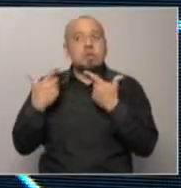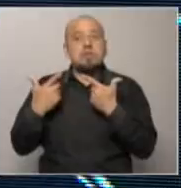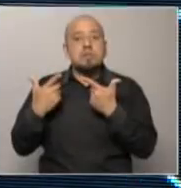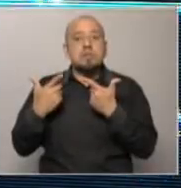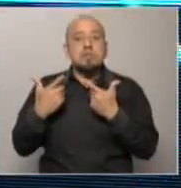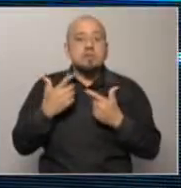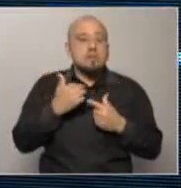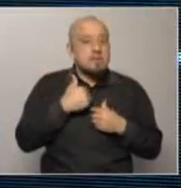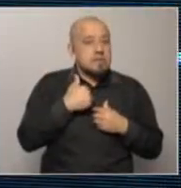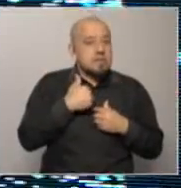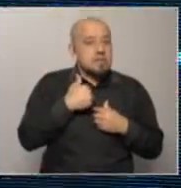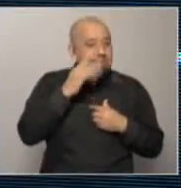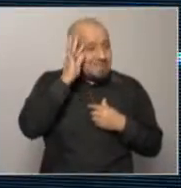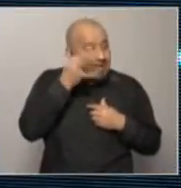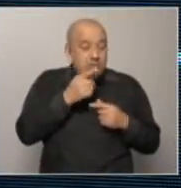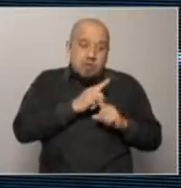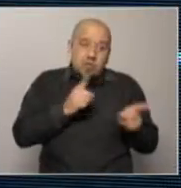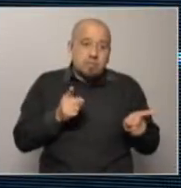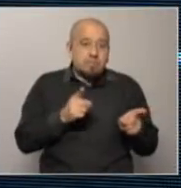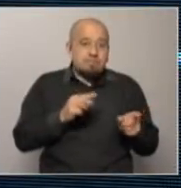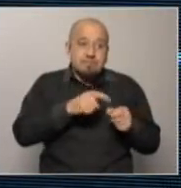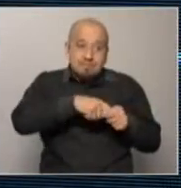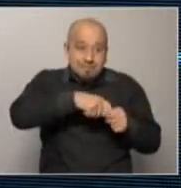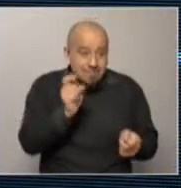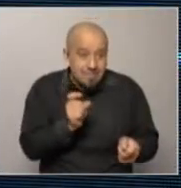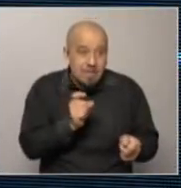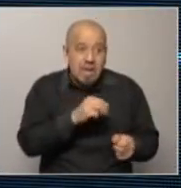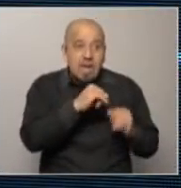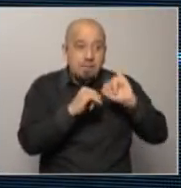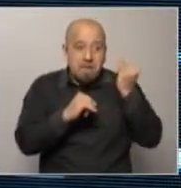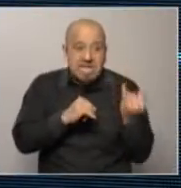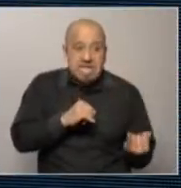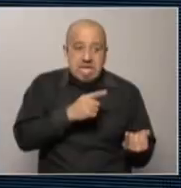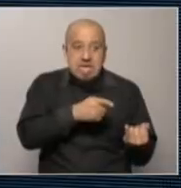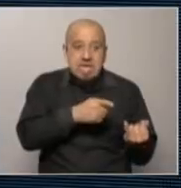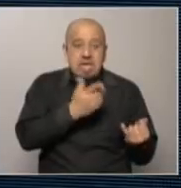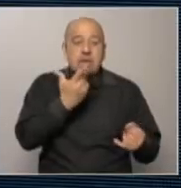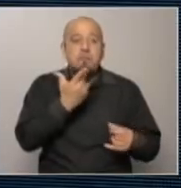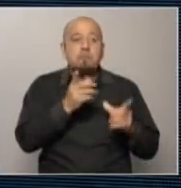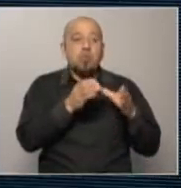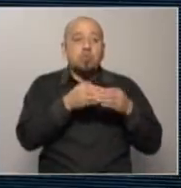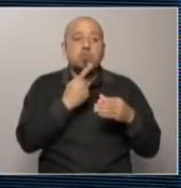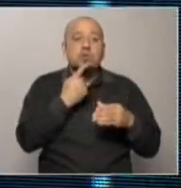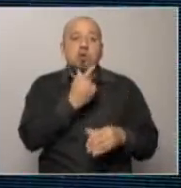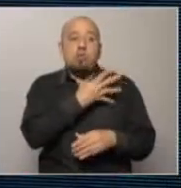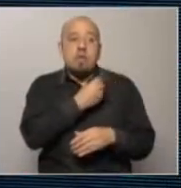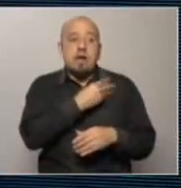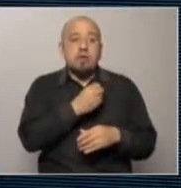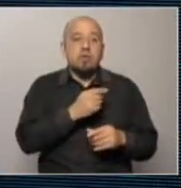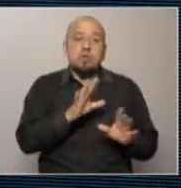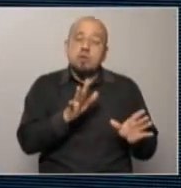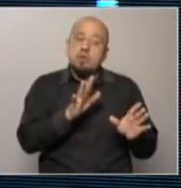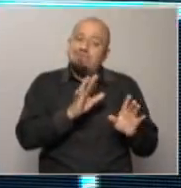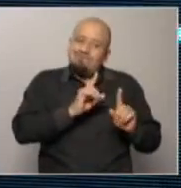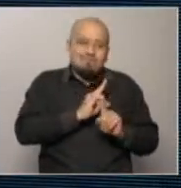Creo que no que no se le va a dar el desafuero este me parece que el partido nacional este lo va a